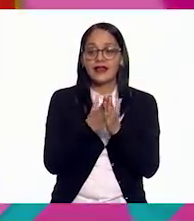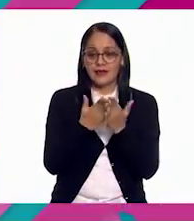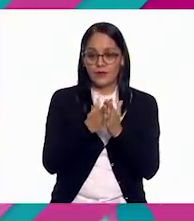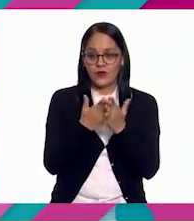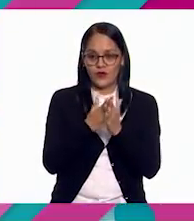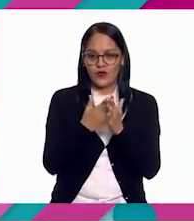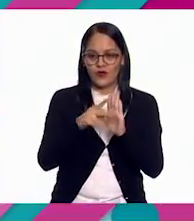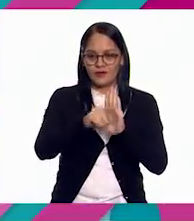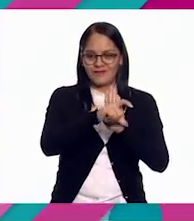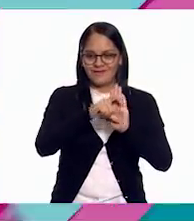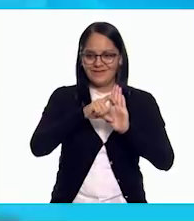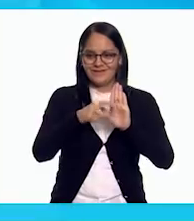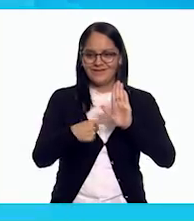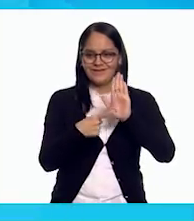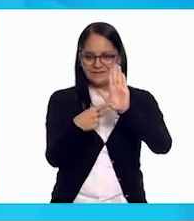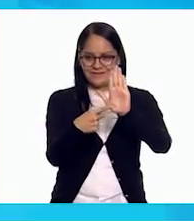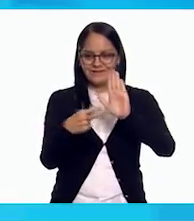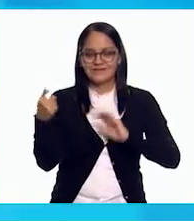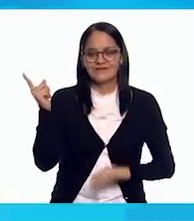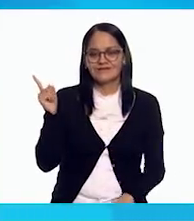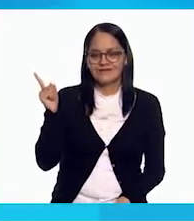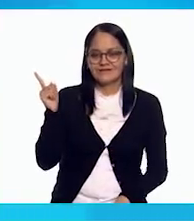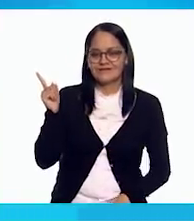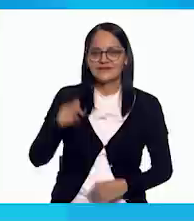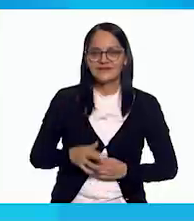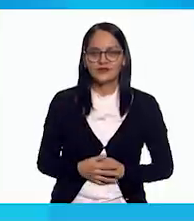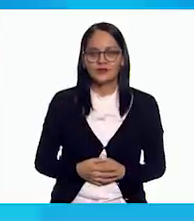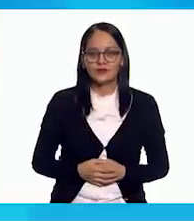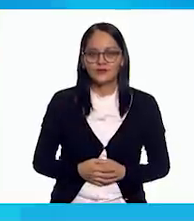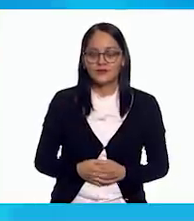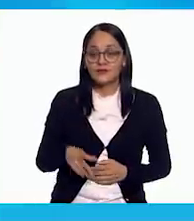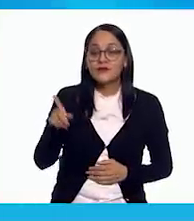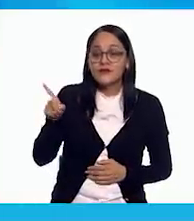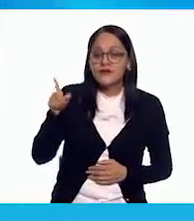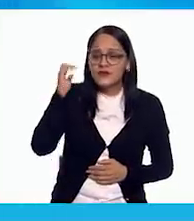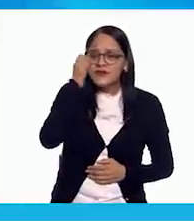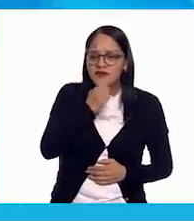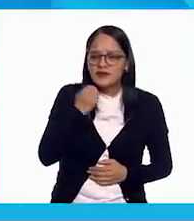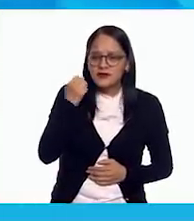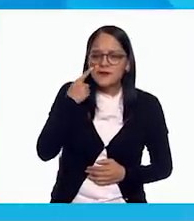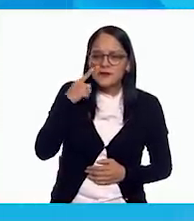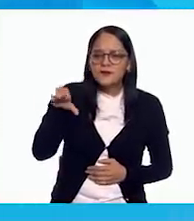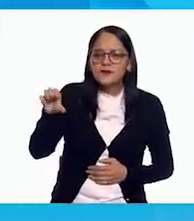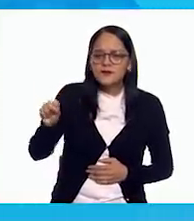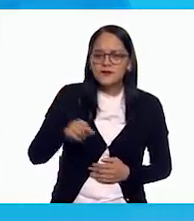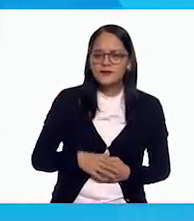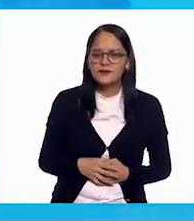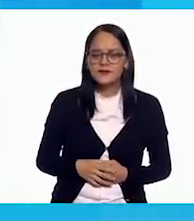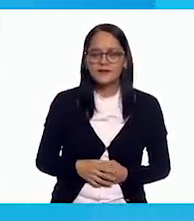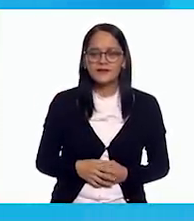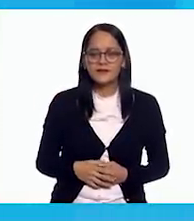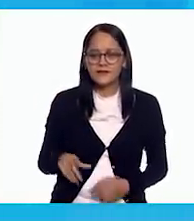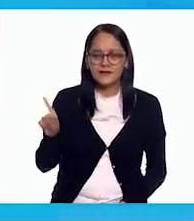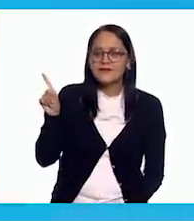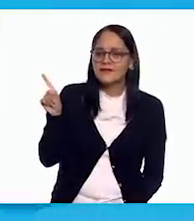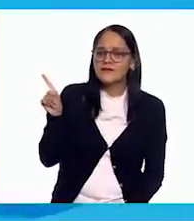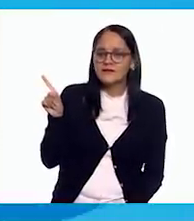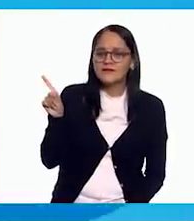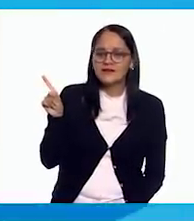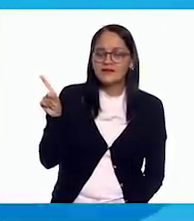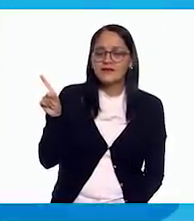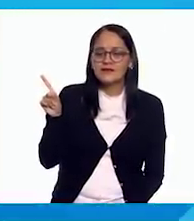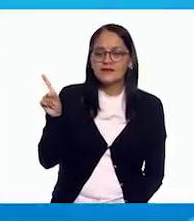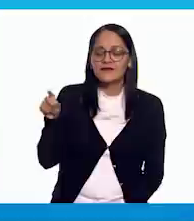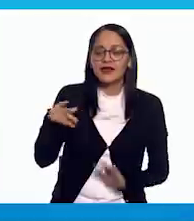cuento, Topito Terremoto. A ver. ¿Qué observas específicamente en este... en esta